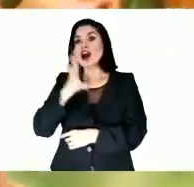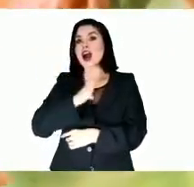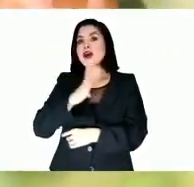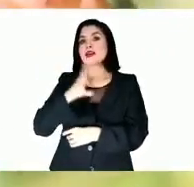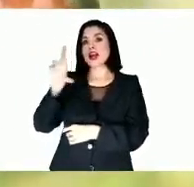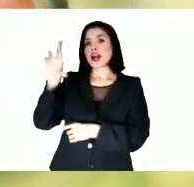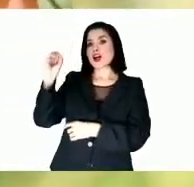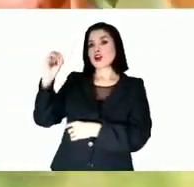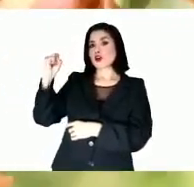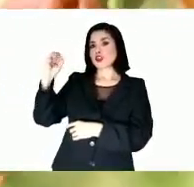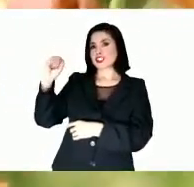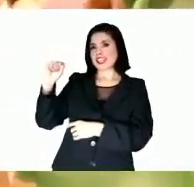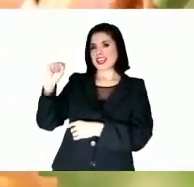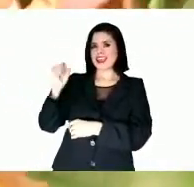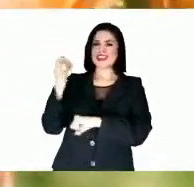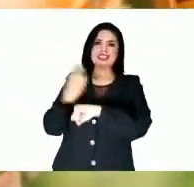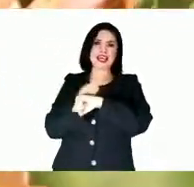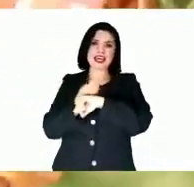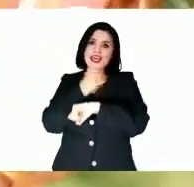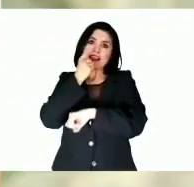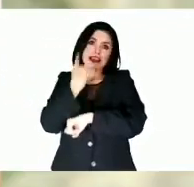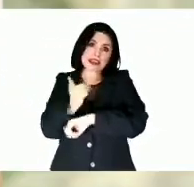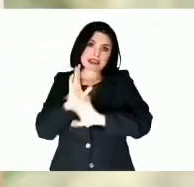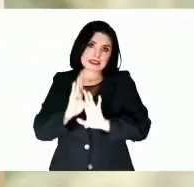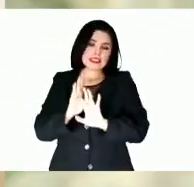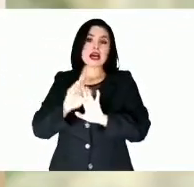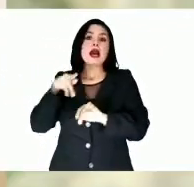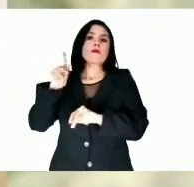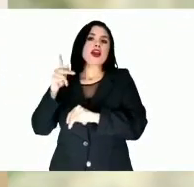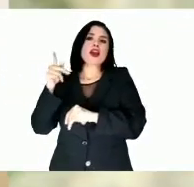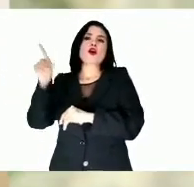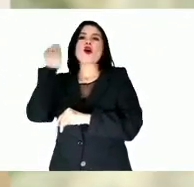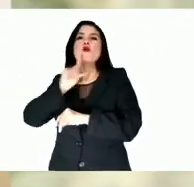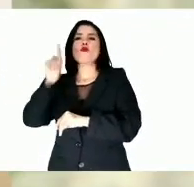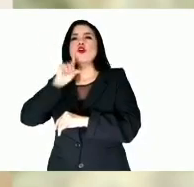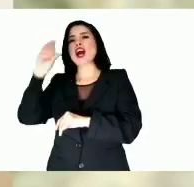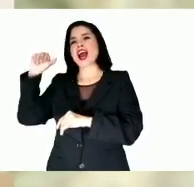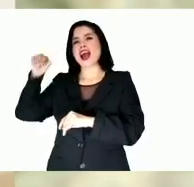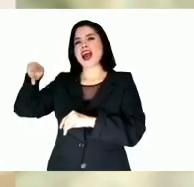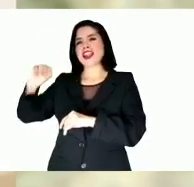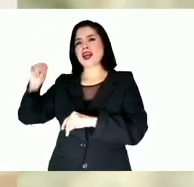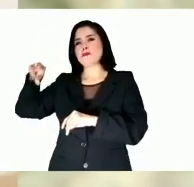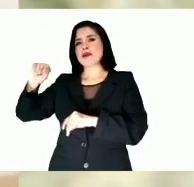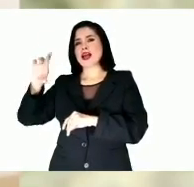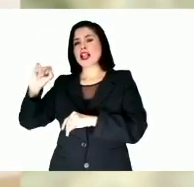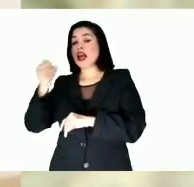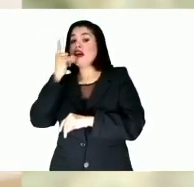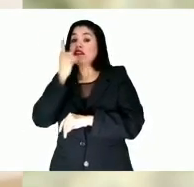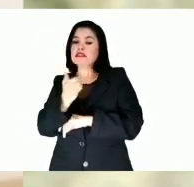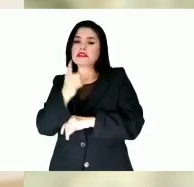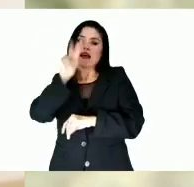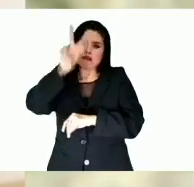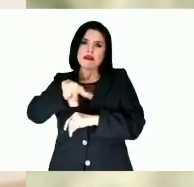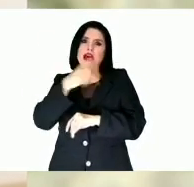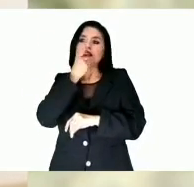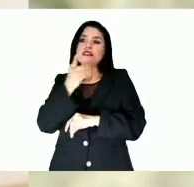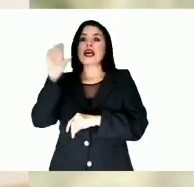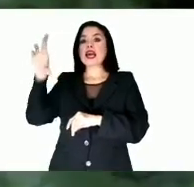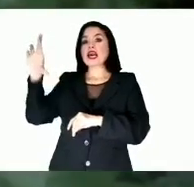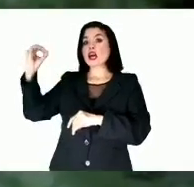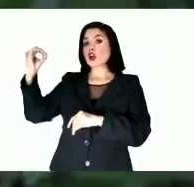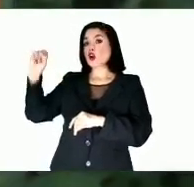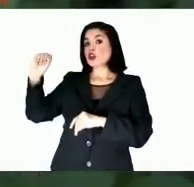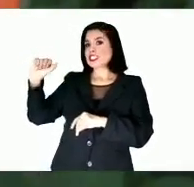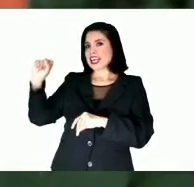muchos frutales y rosales de la tierra. La antropóloga Ana María Luisa Velasco Lozano aclara que cuando Bernal